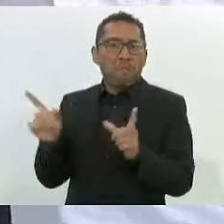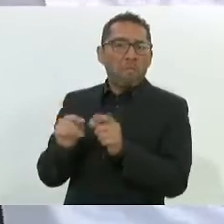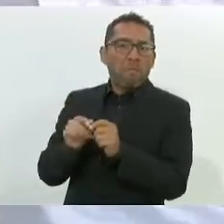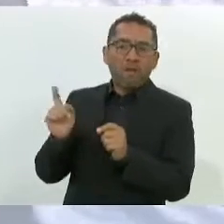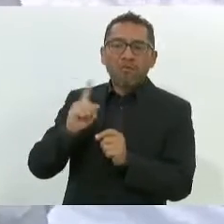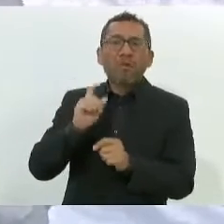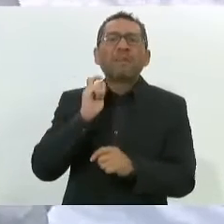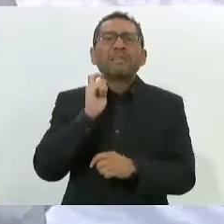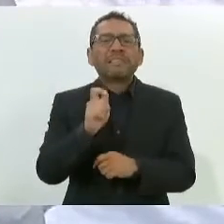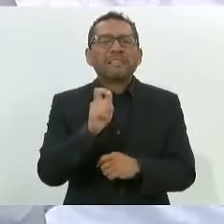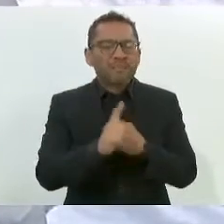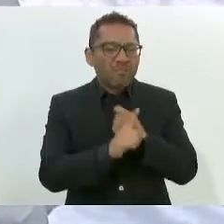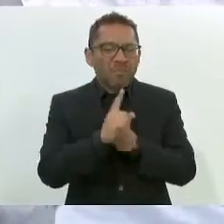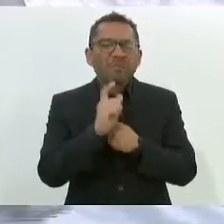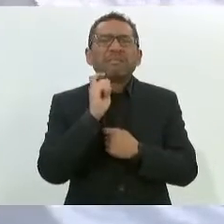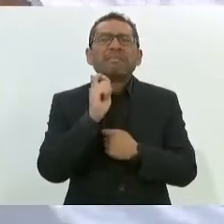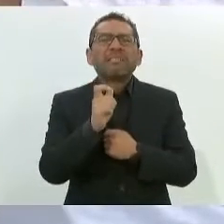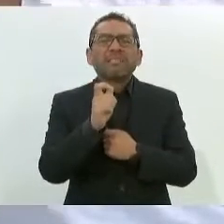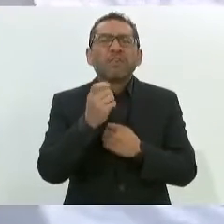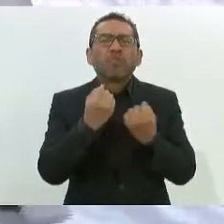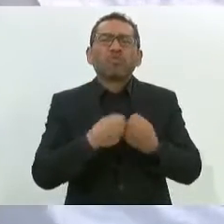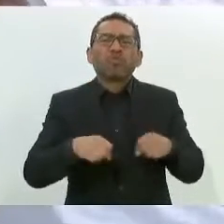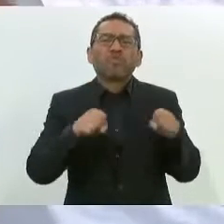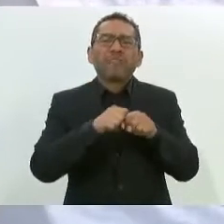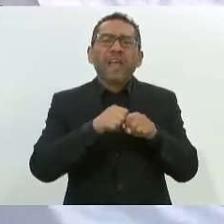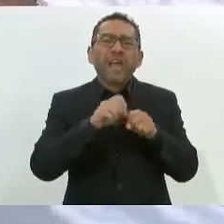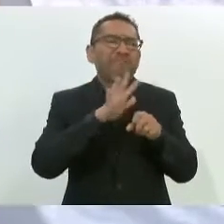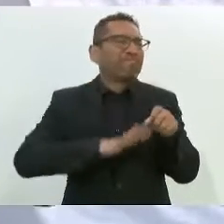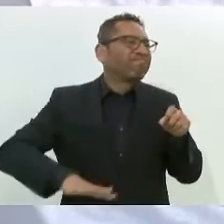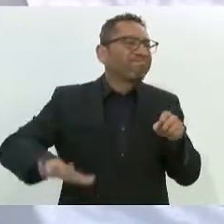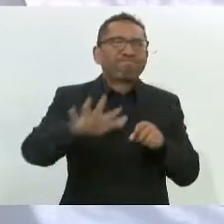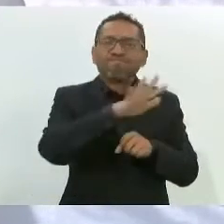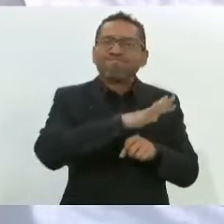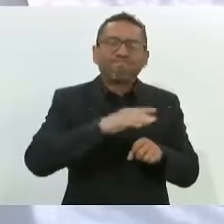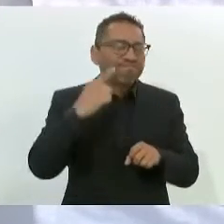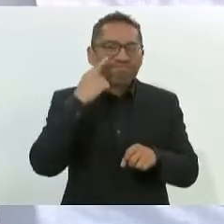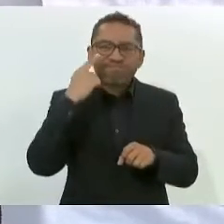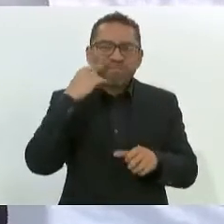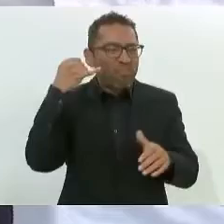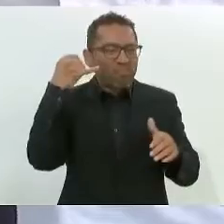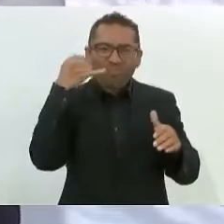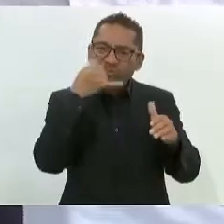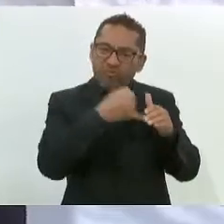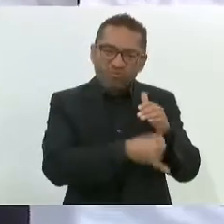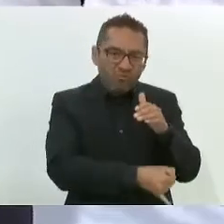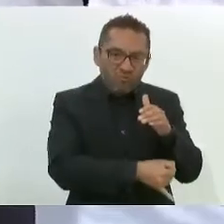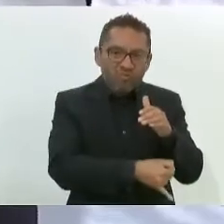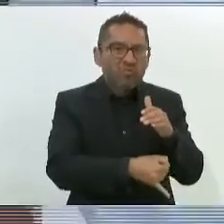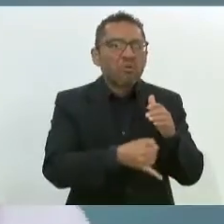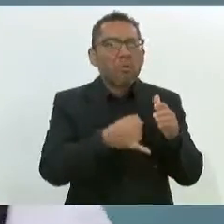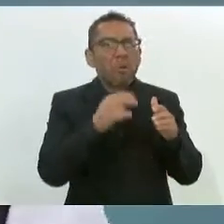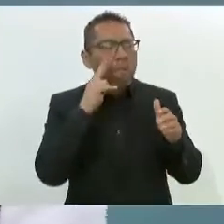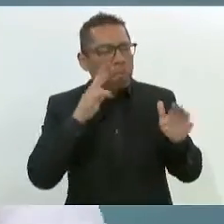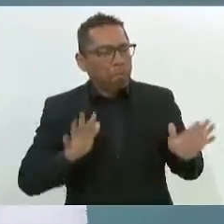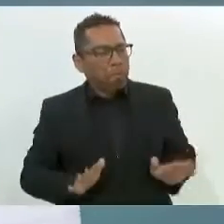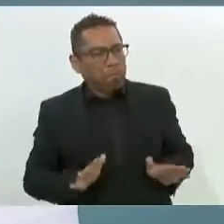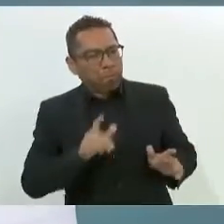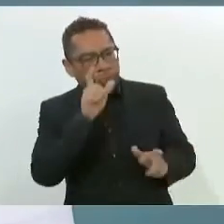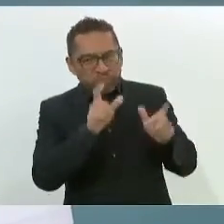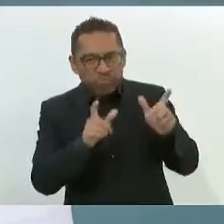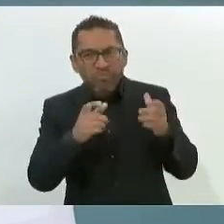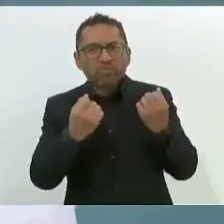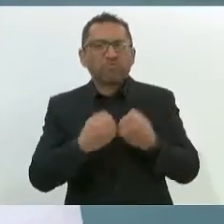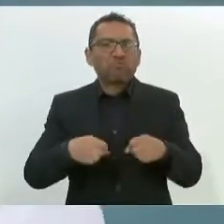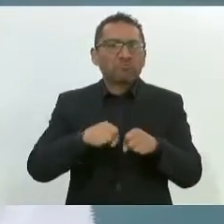problemáticas sociales. Hay un problema severo, profundo, de carácter social, causas de carácter